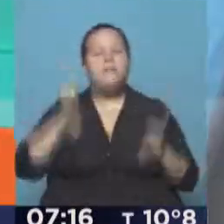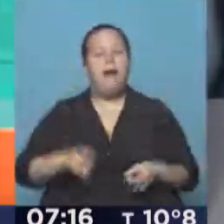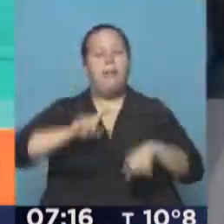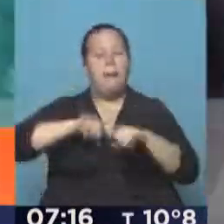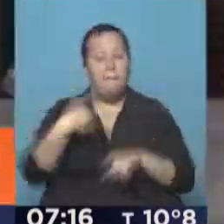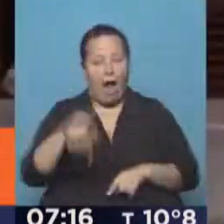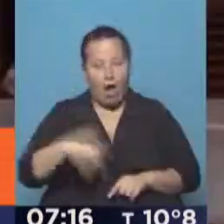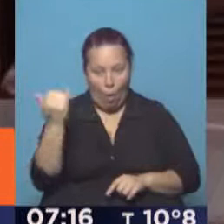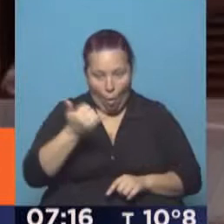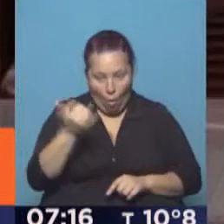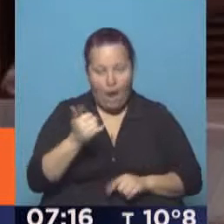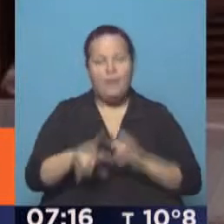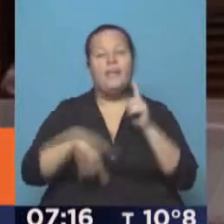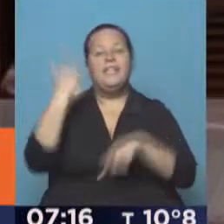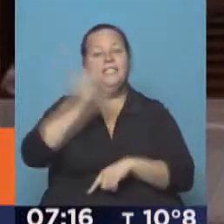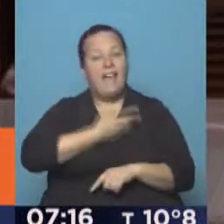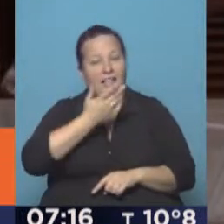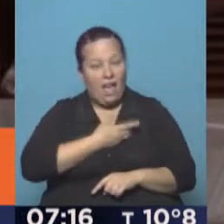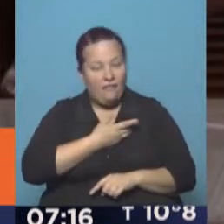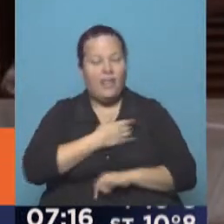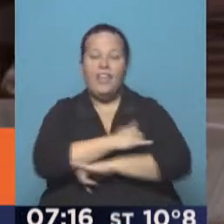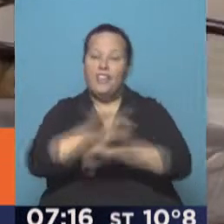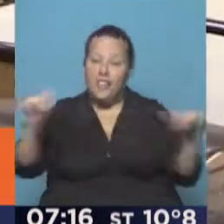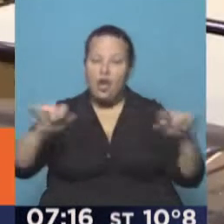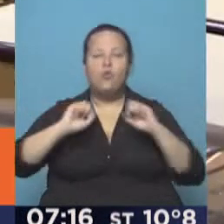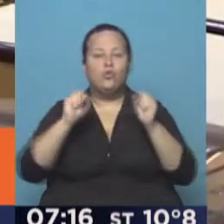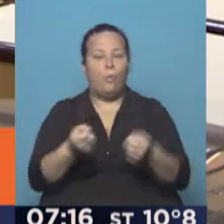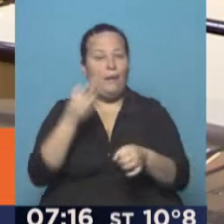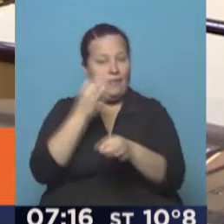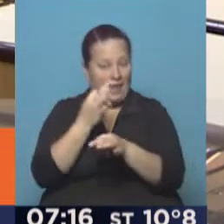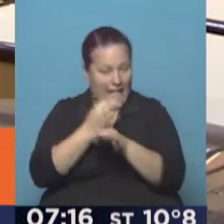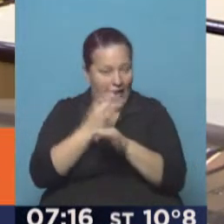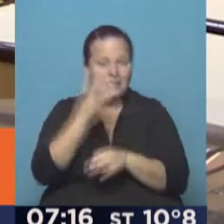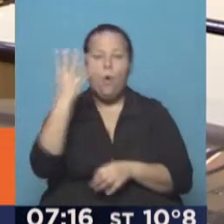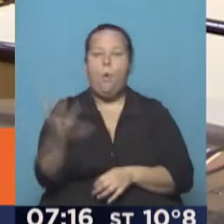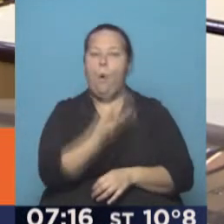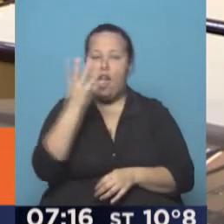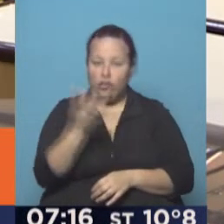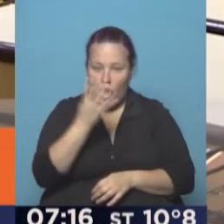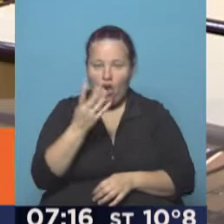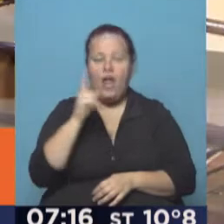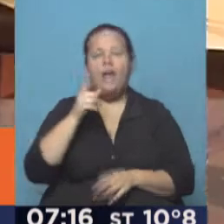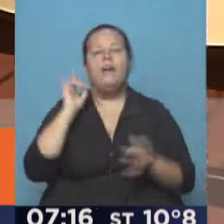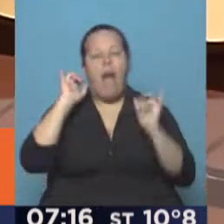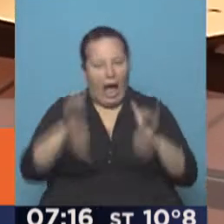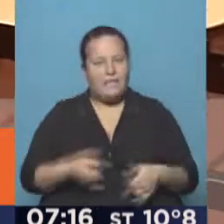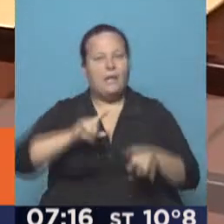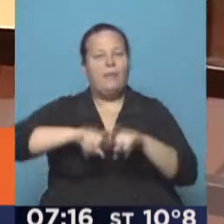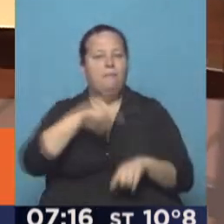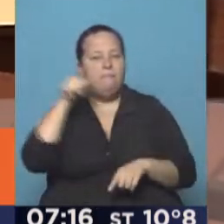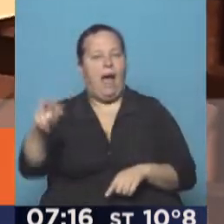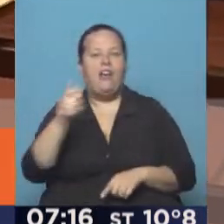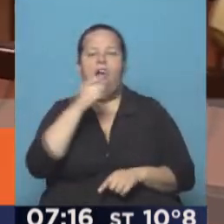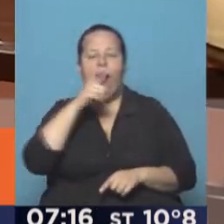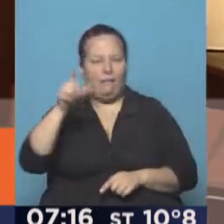paro para este jueves y el de Santa Fe anunció que suspenderá sus tareas por cuatro horas en adhesión al paro